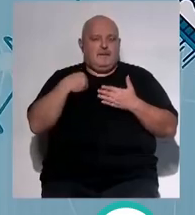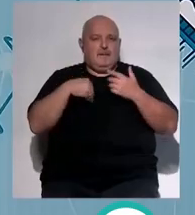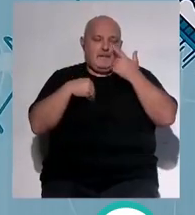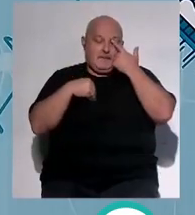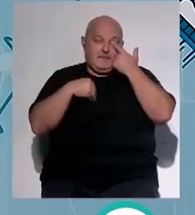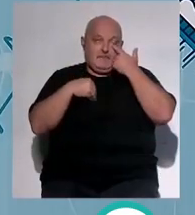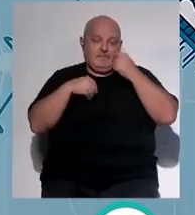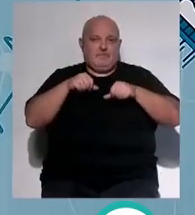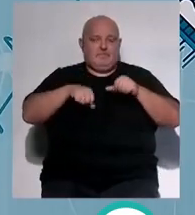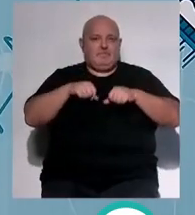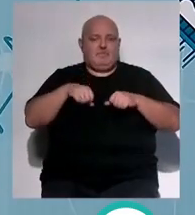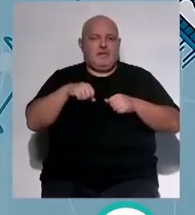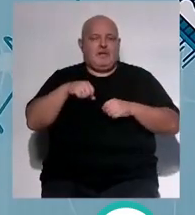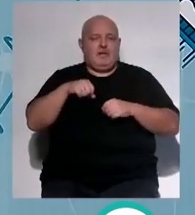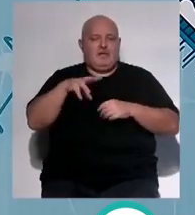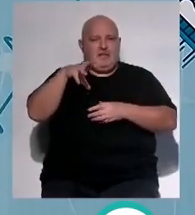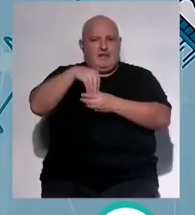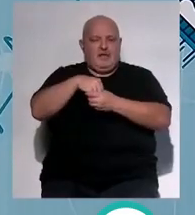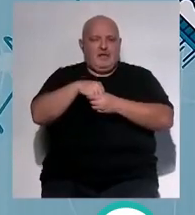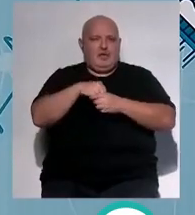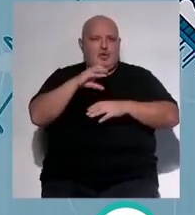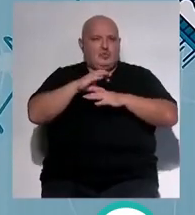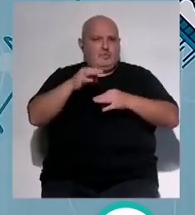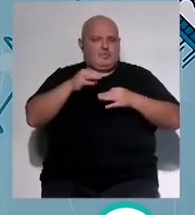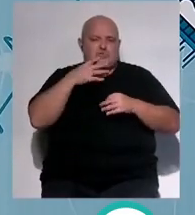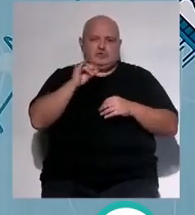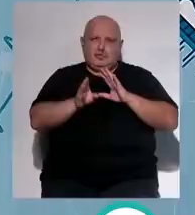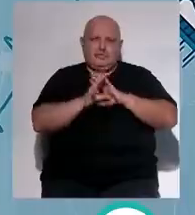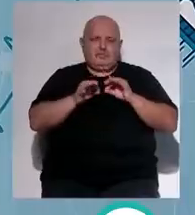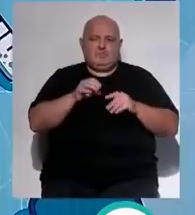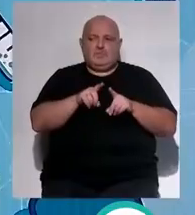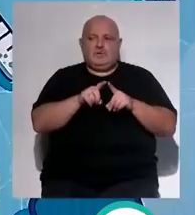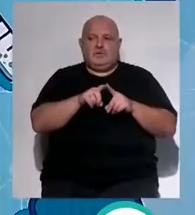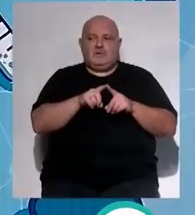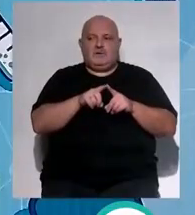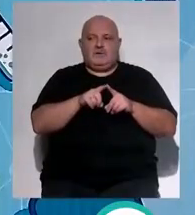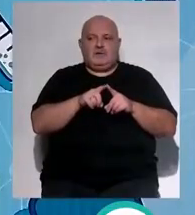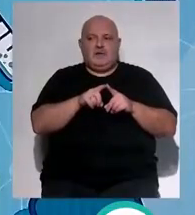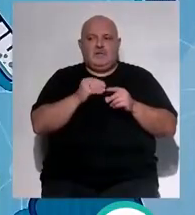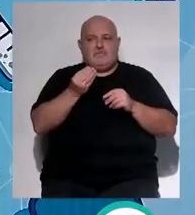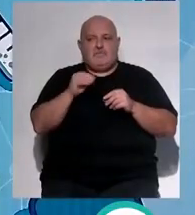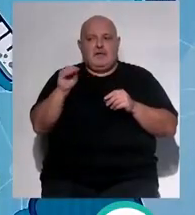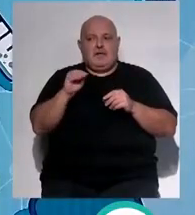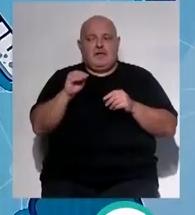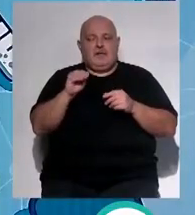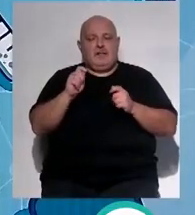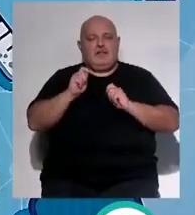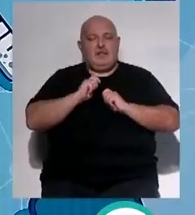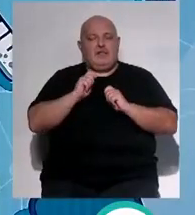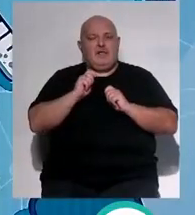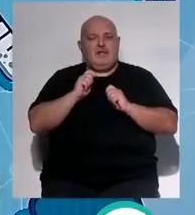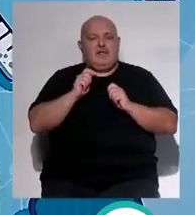la cirugía ambulatoria se mantiene por supuesto igual que hay una igual que hay una tendencia a